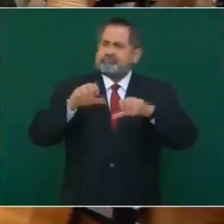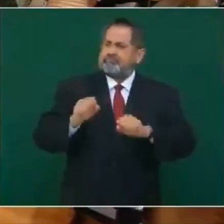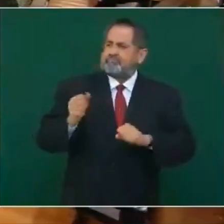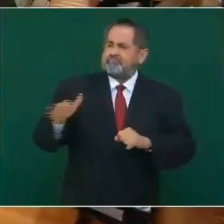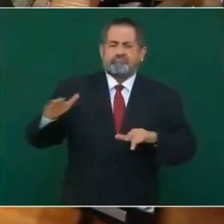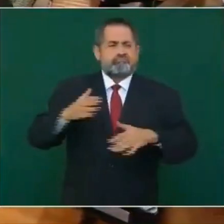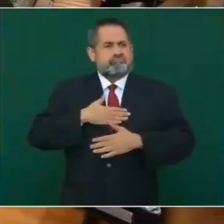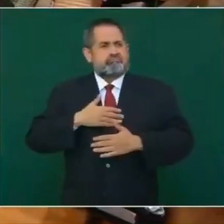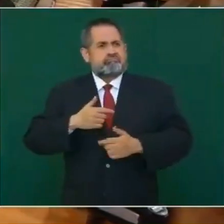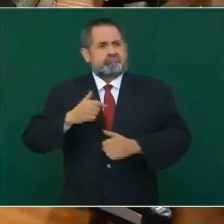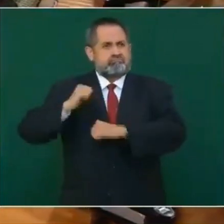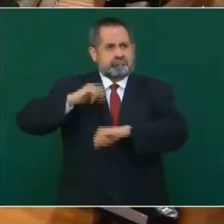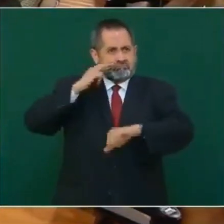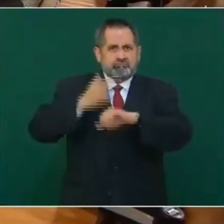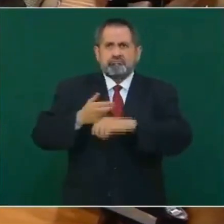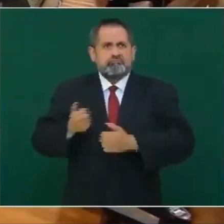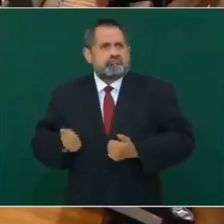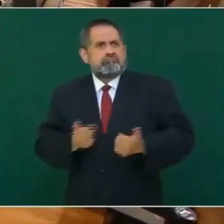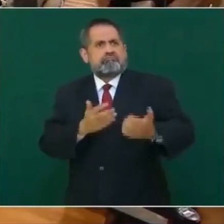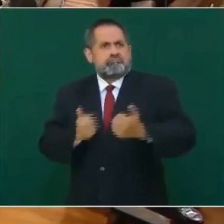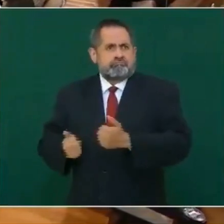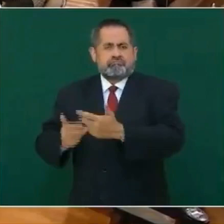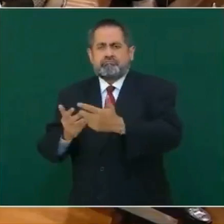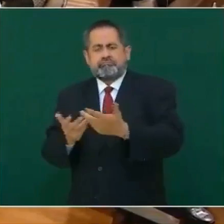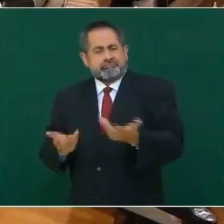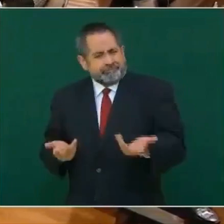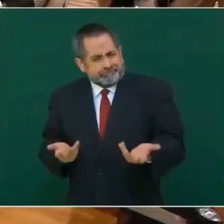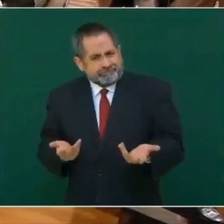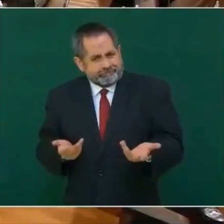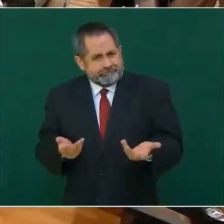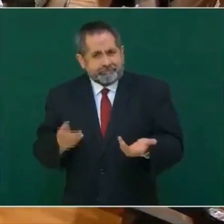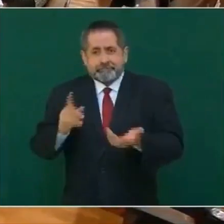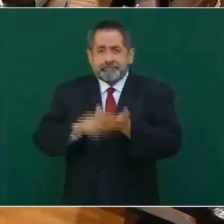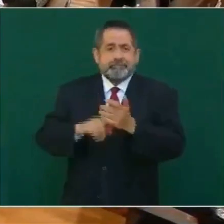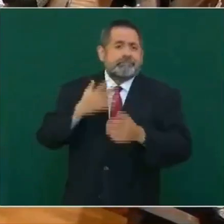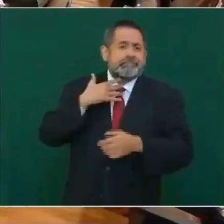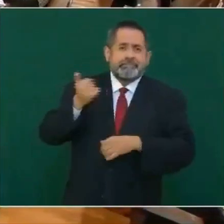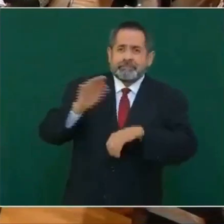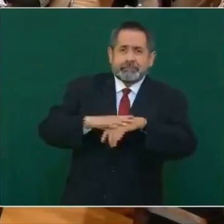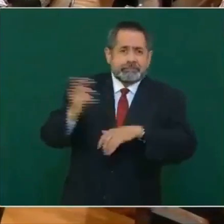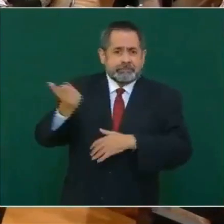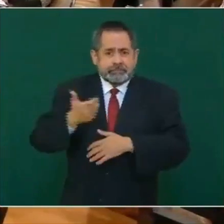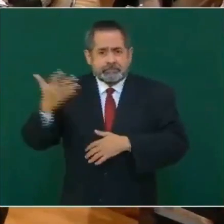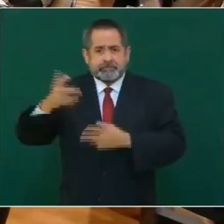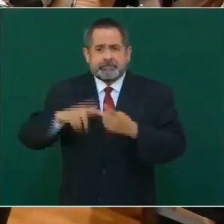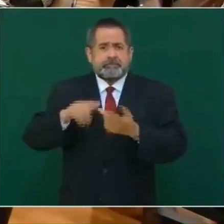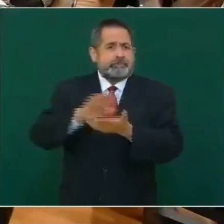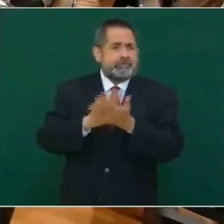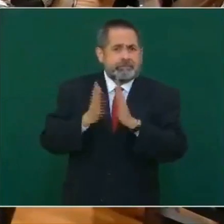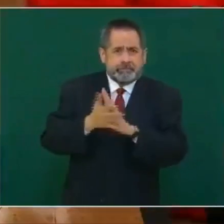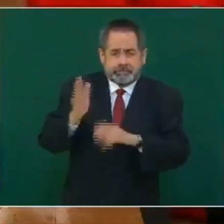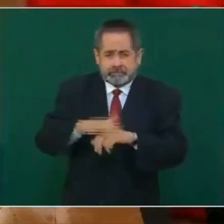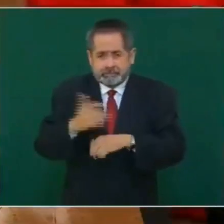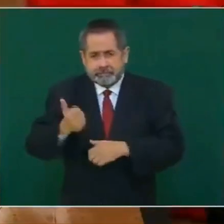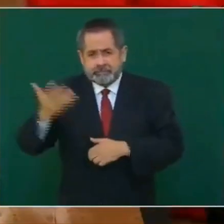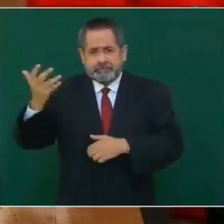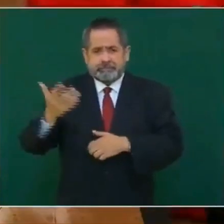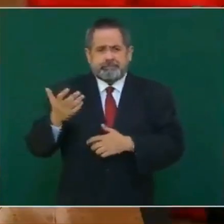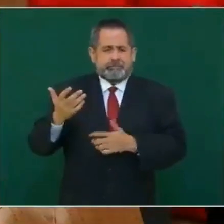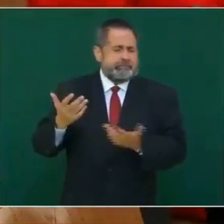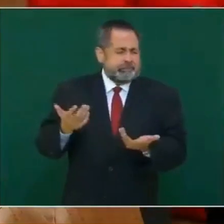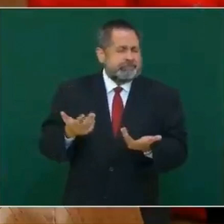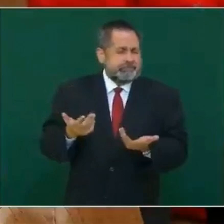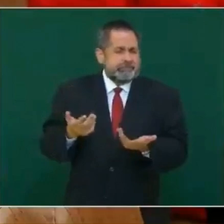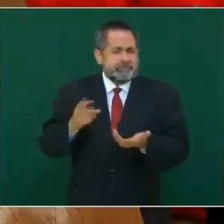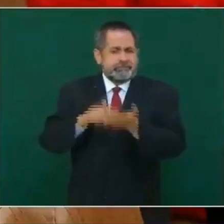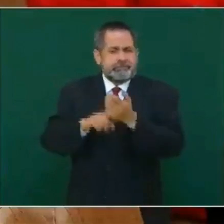para repartir gas y entonces le venden el gas más caro a la gente, la tortilla más cara a la gente, digo, más allá de lo que ocurrió